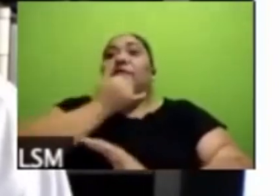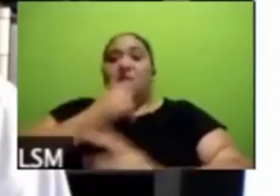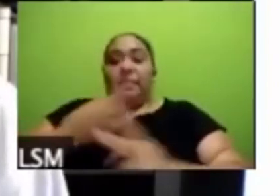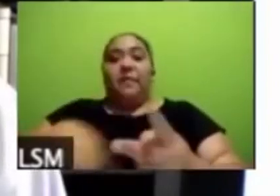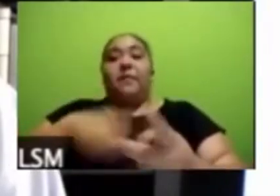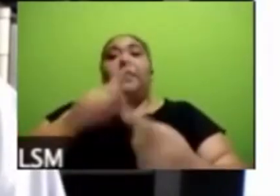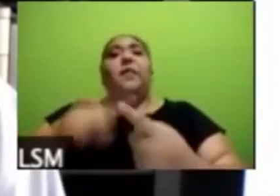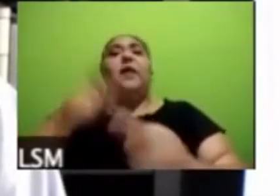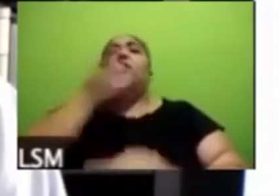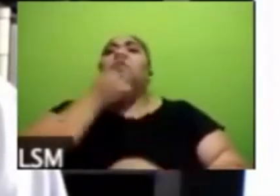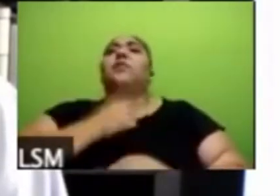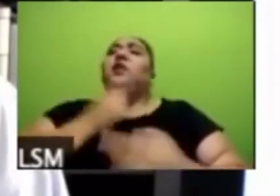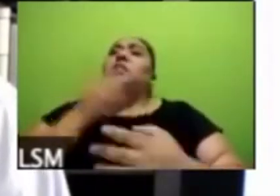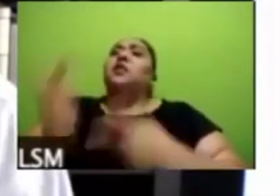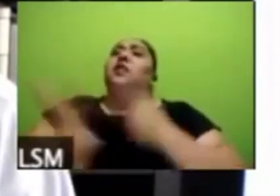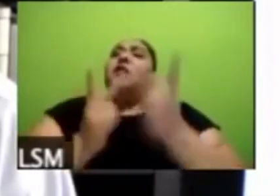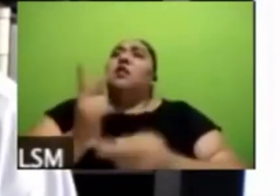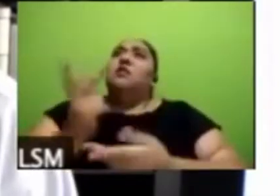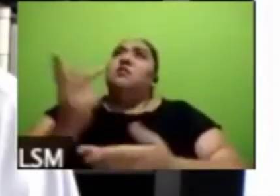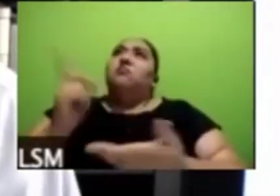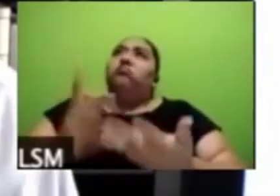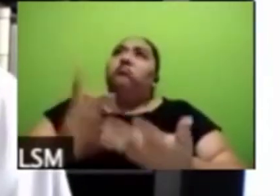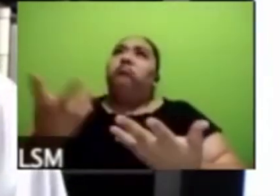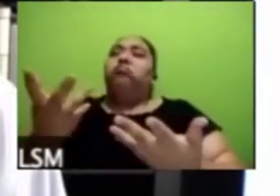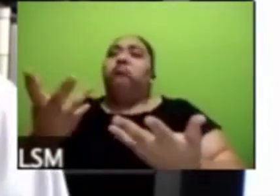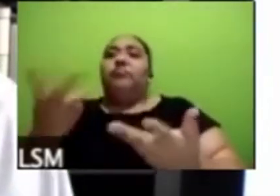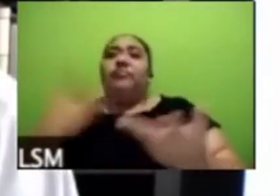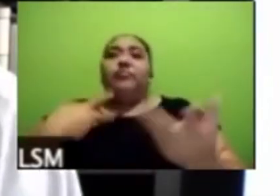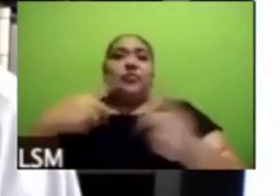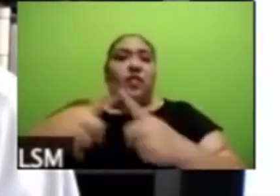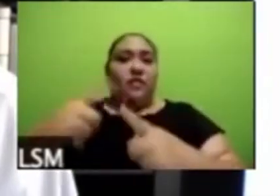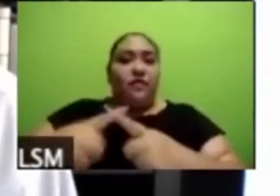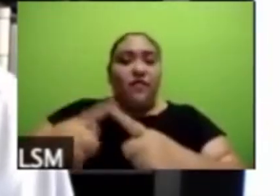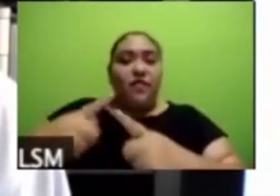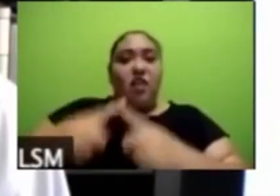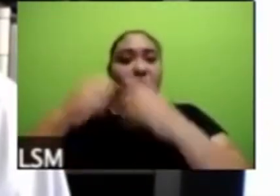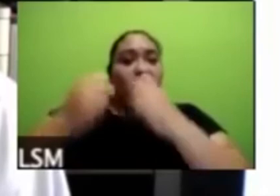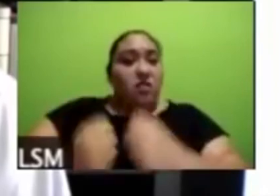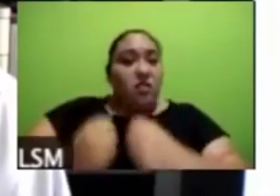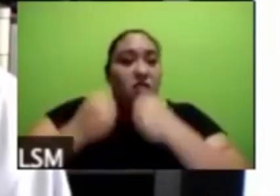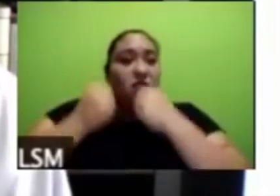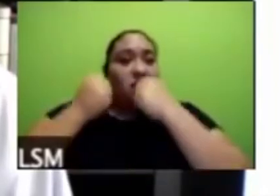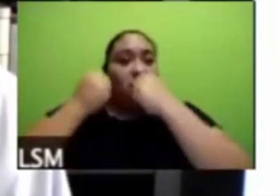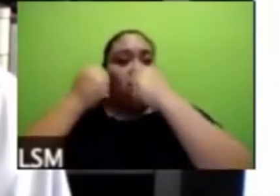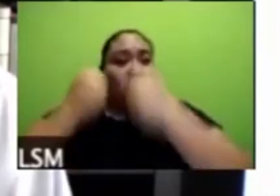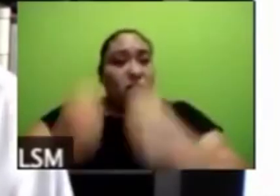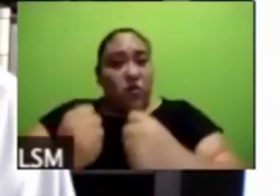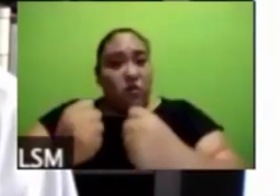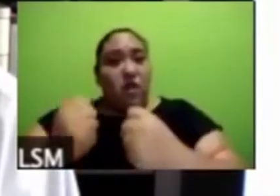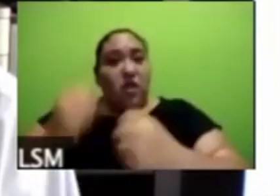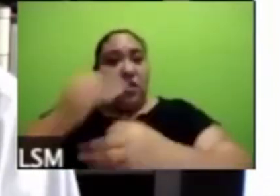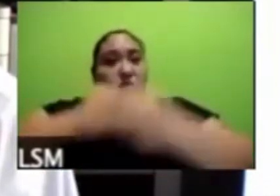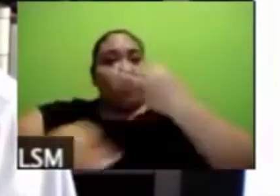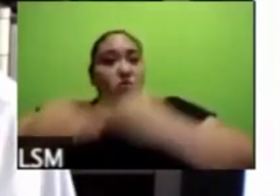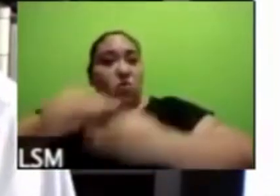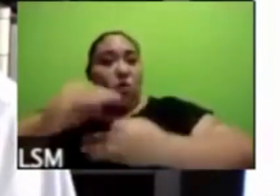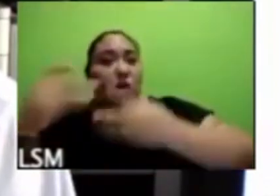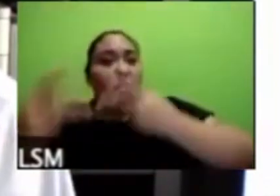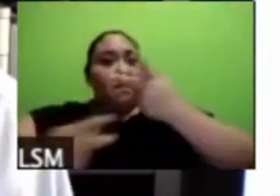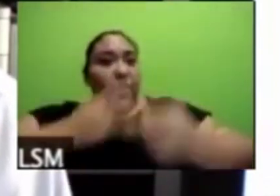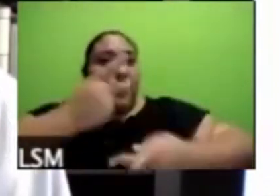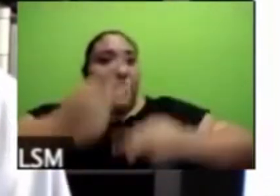comentado que a diferencia de la seguridad en las preocupaciones de votantes en las